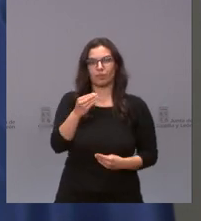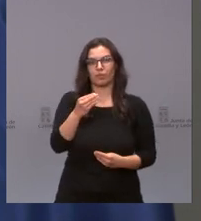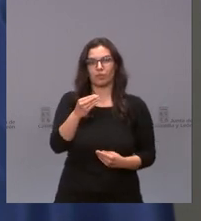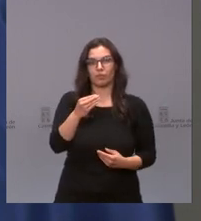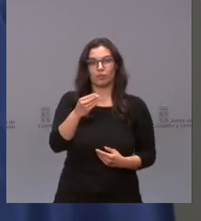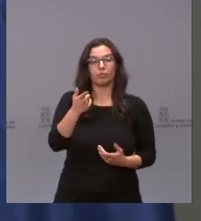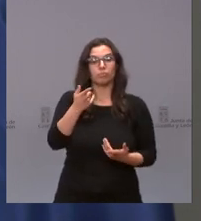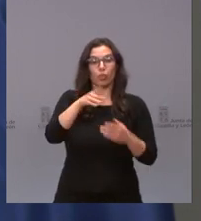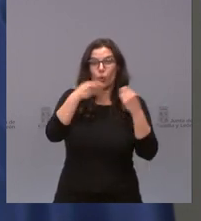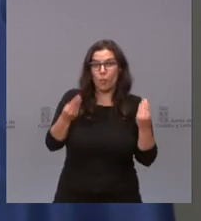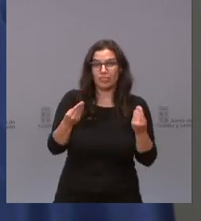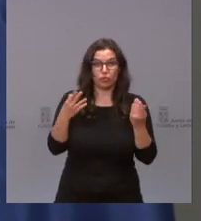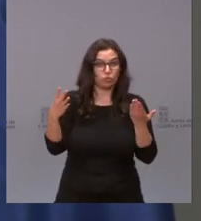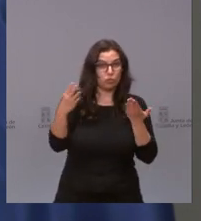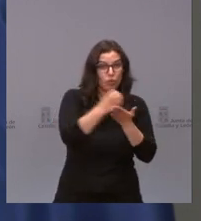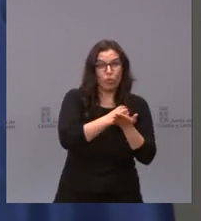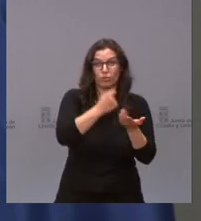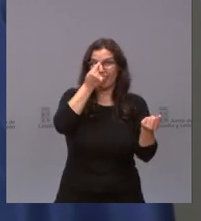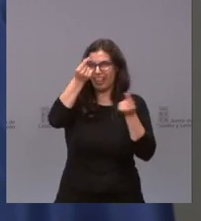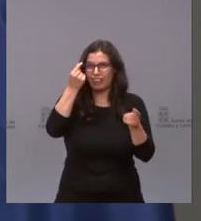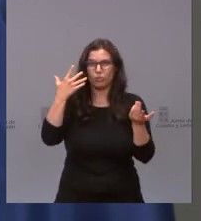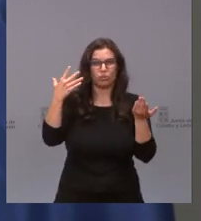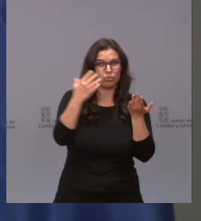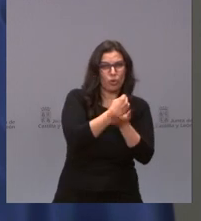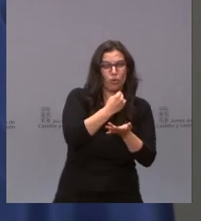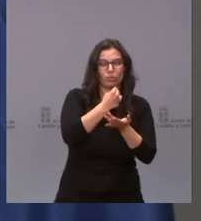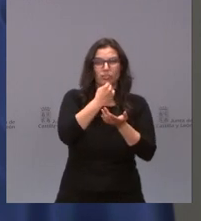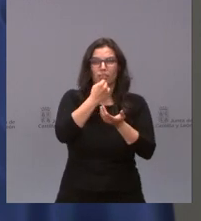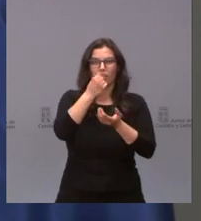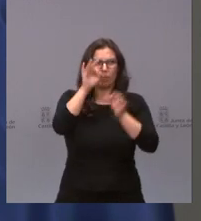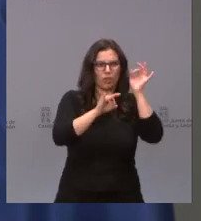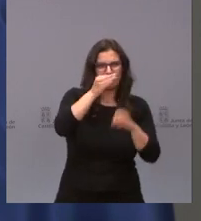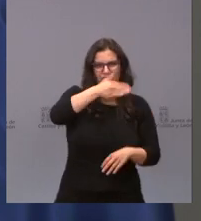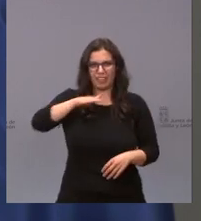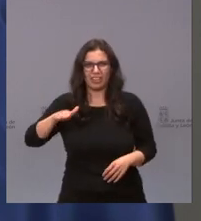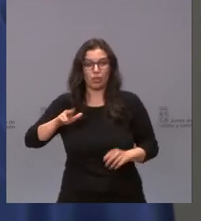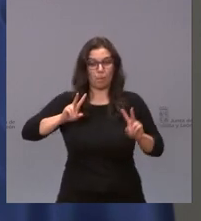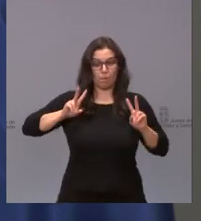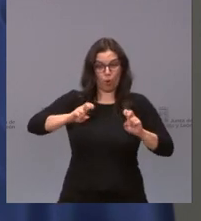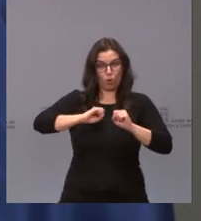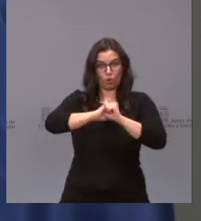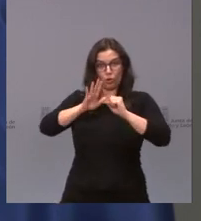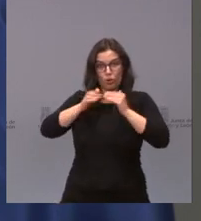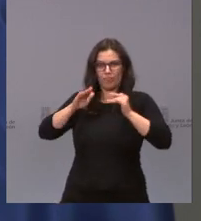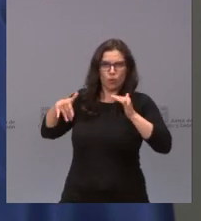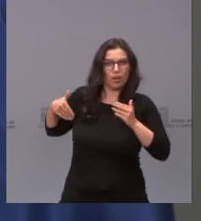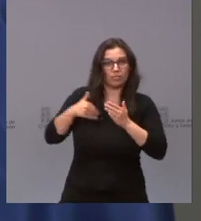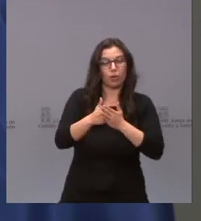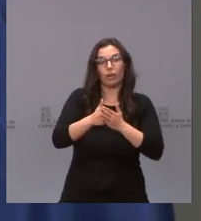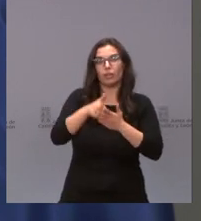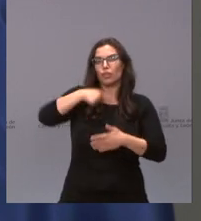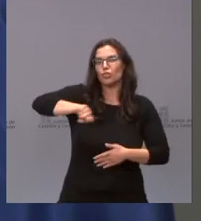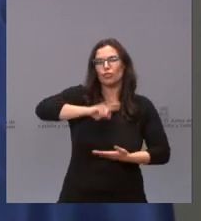desde el inicio de la crisis. Todos los datos de mortalidad desde el inicio de la crisis. Es la comunidad que ha sido